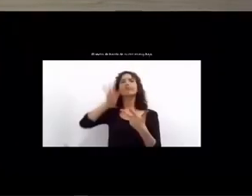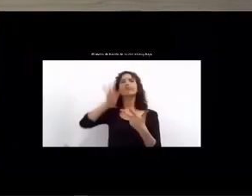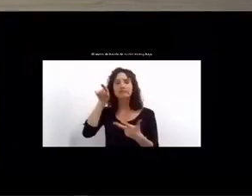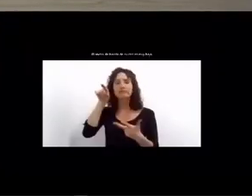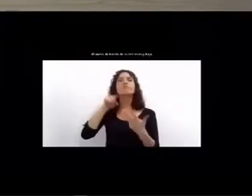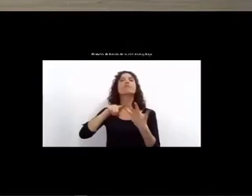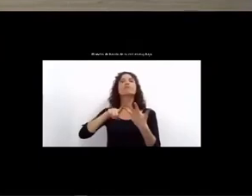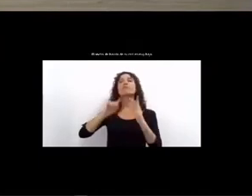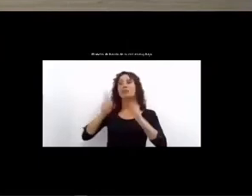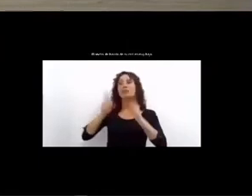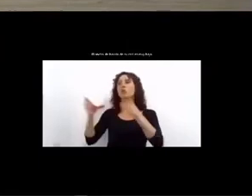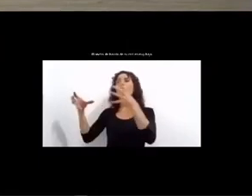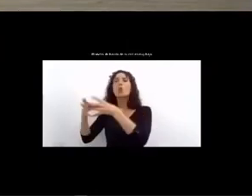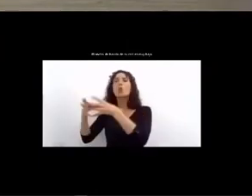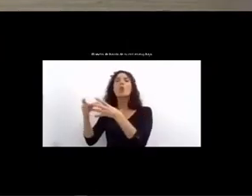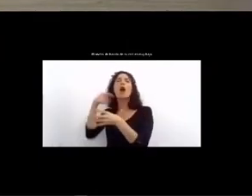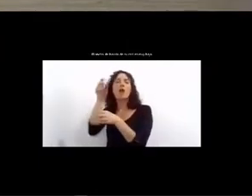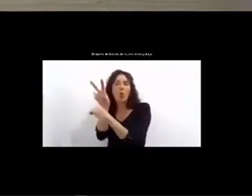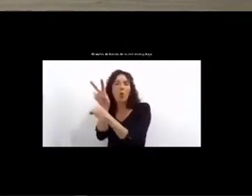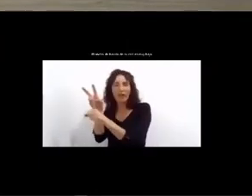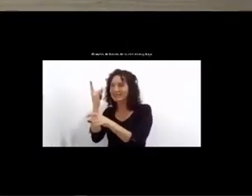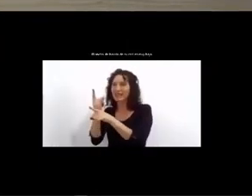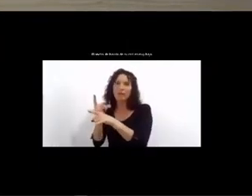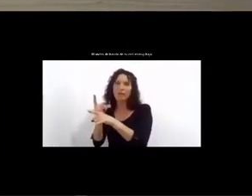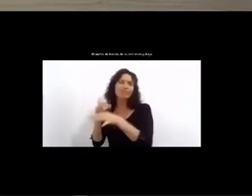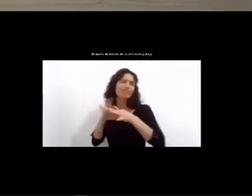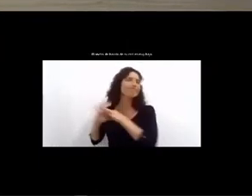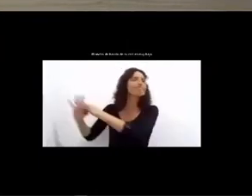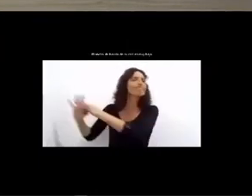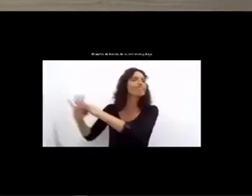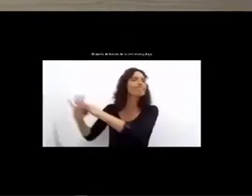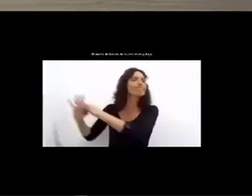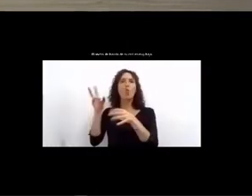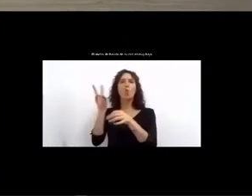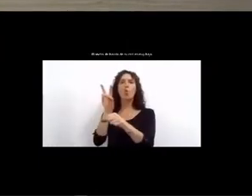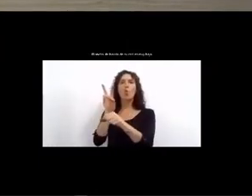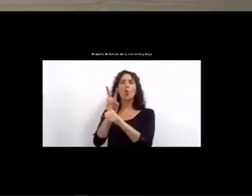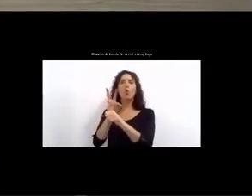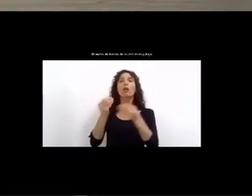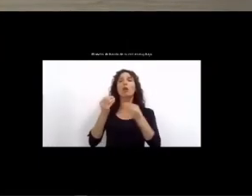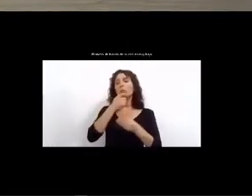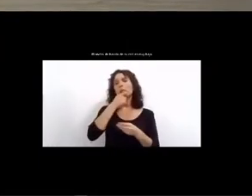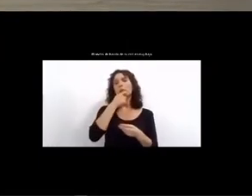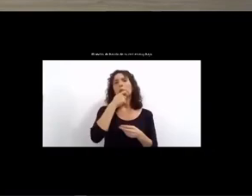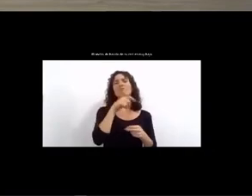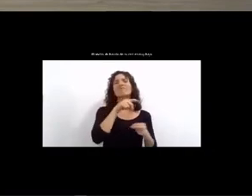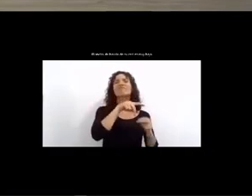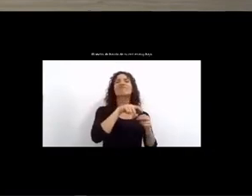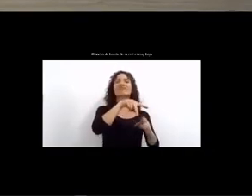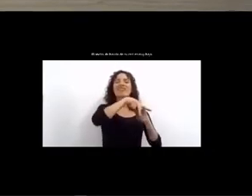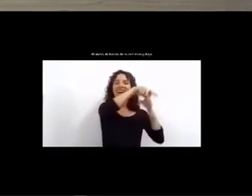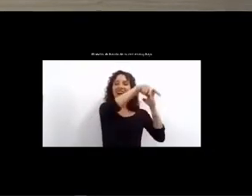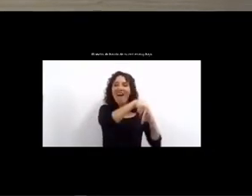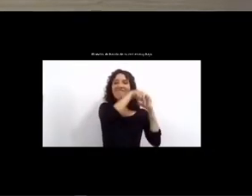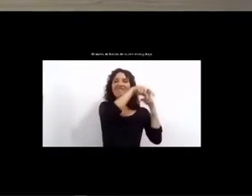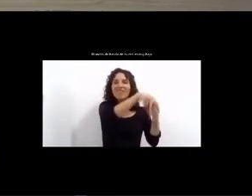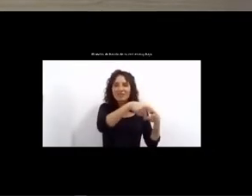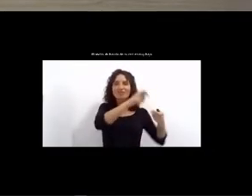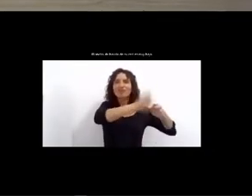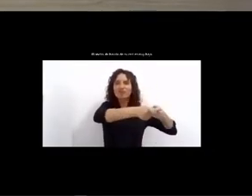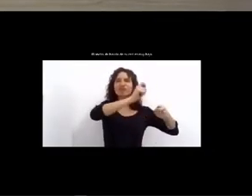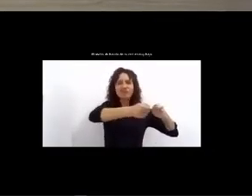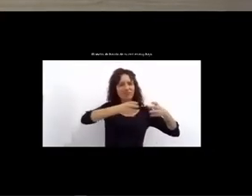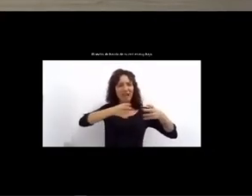proteccionistas en Rosario no puede haber lugar para la atracción a sangre ni para el maltrato animal iniciamos operativos